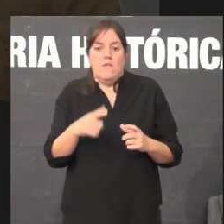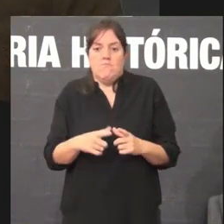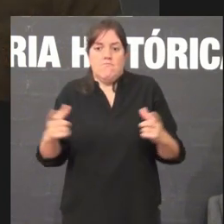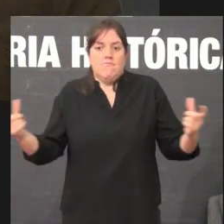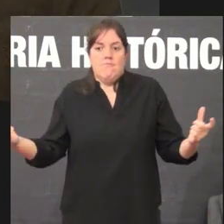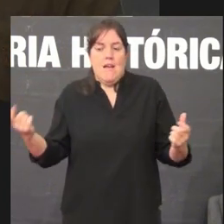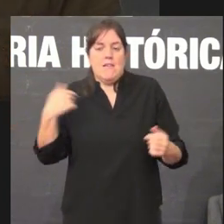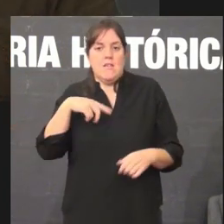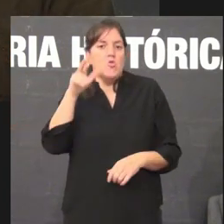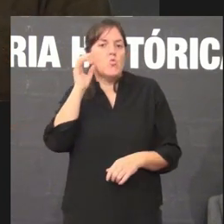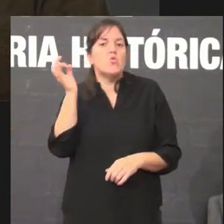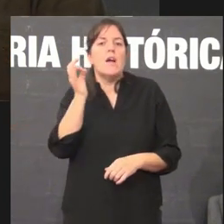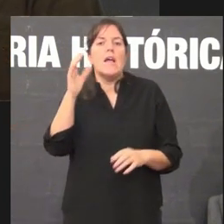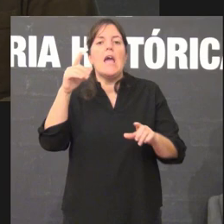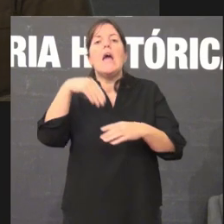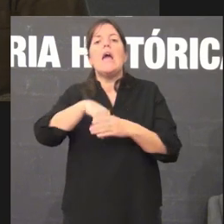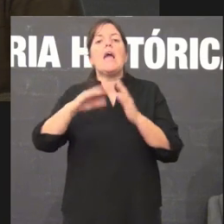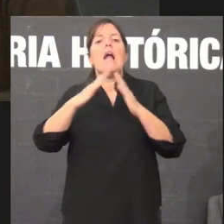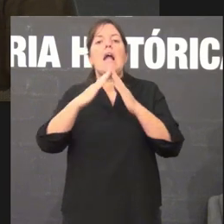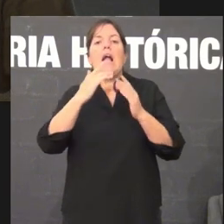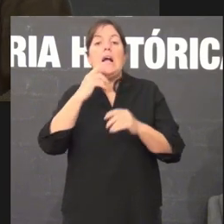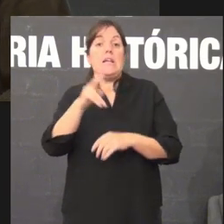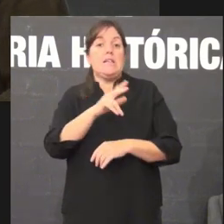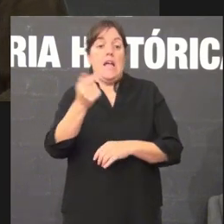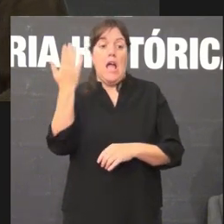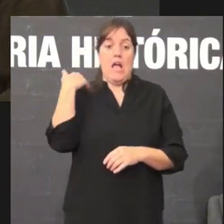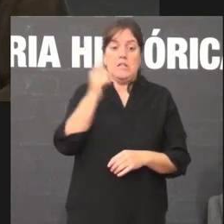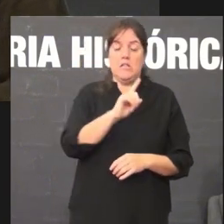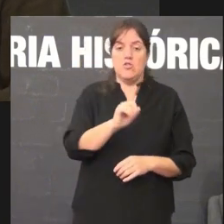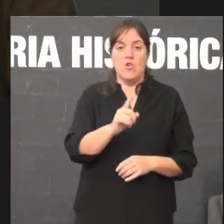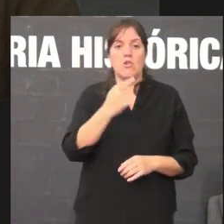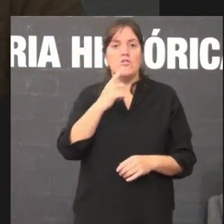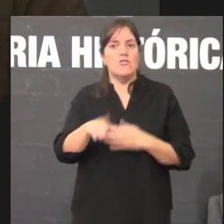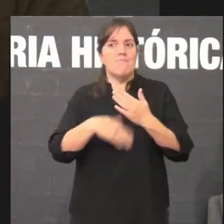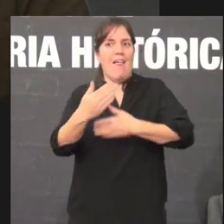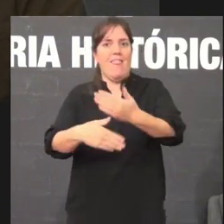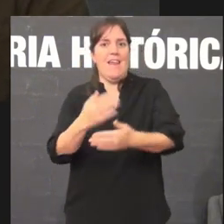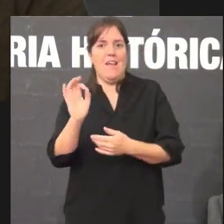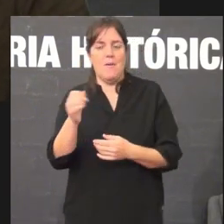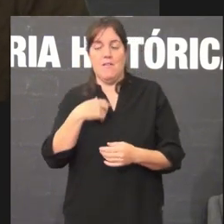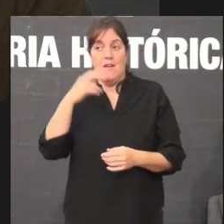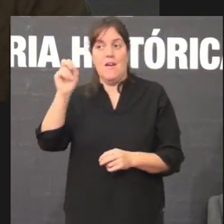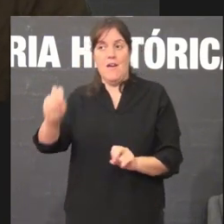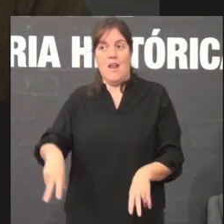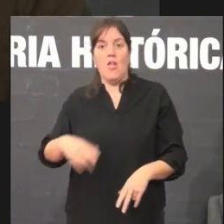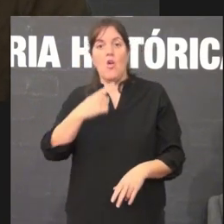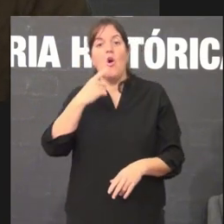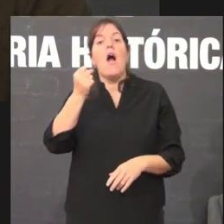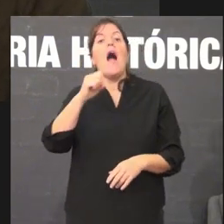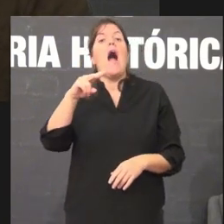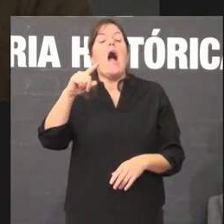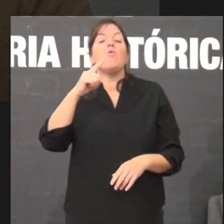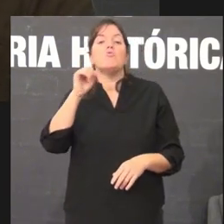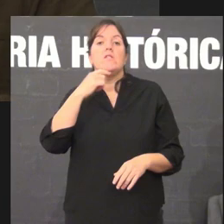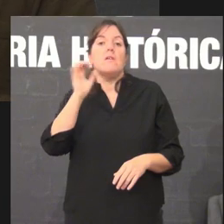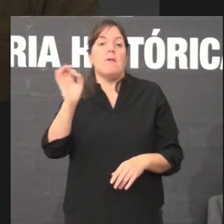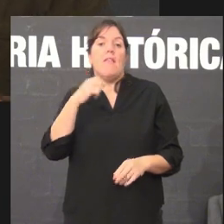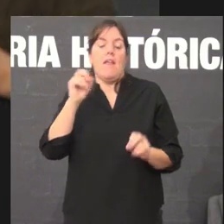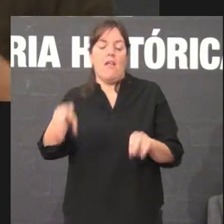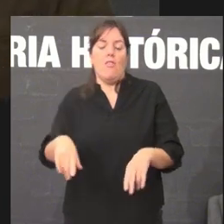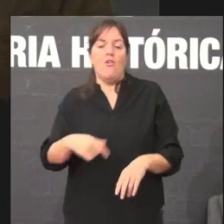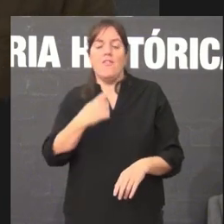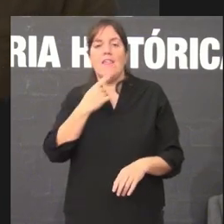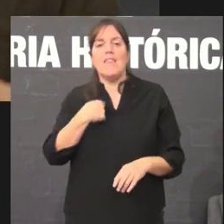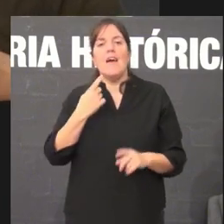e agora efectivamente o que fan é acelerar aí teña toda a razón Agustín Fernández Paz dizia